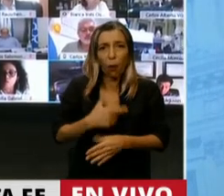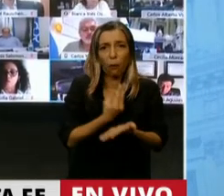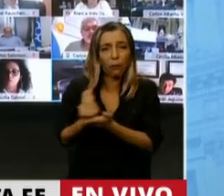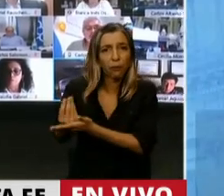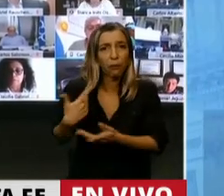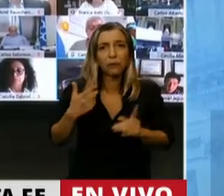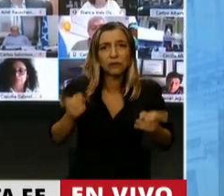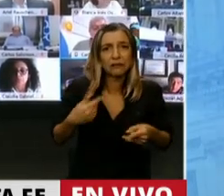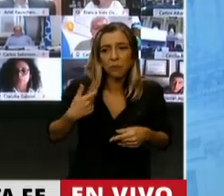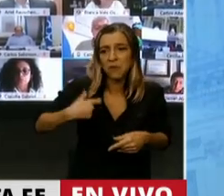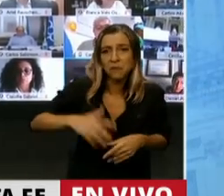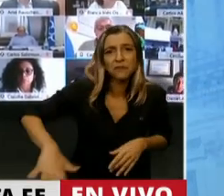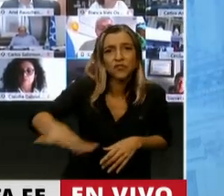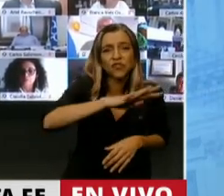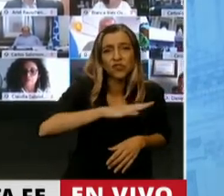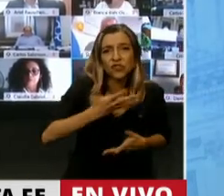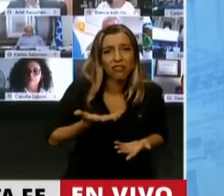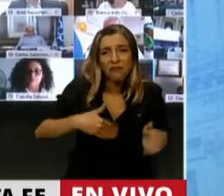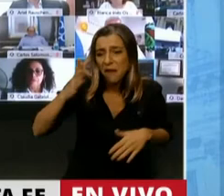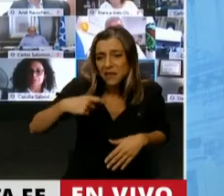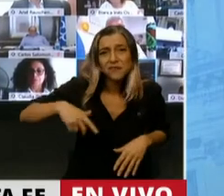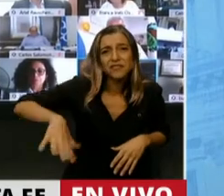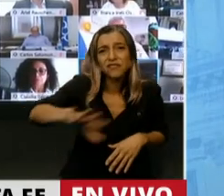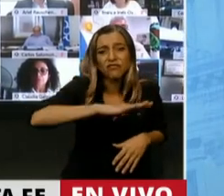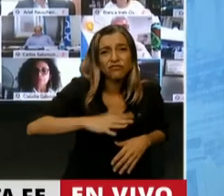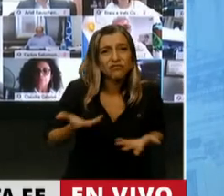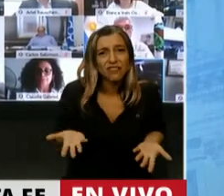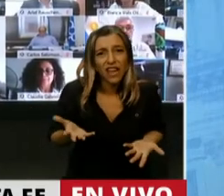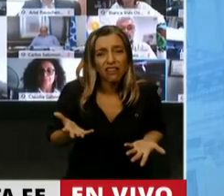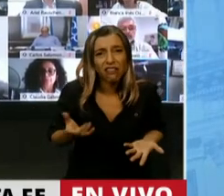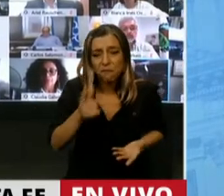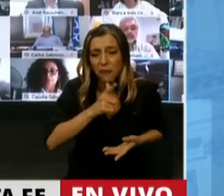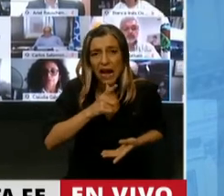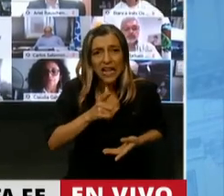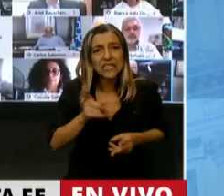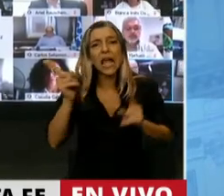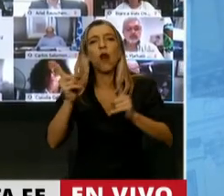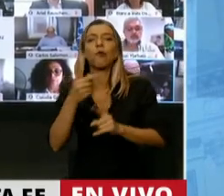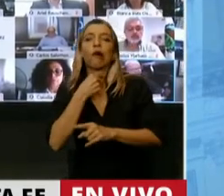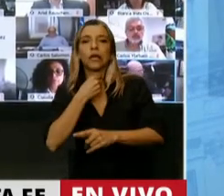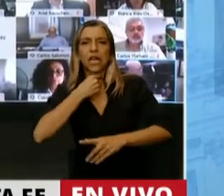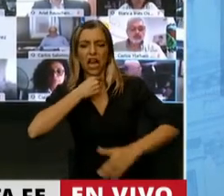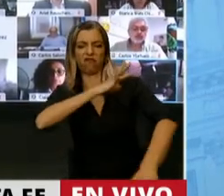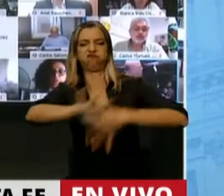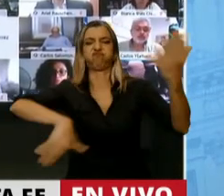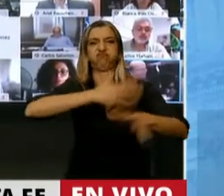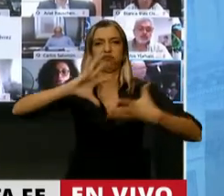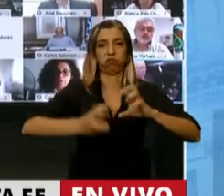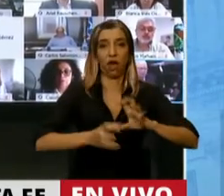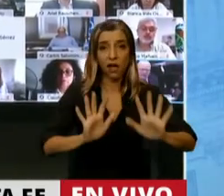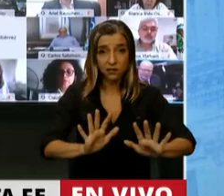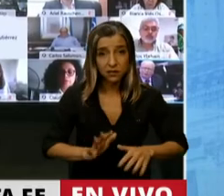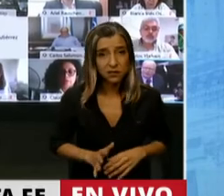para el pueblo argentino. Y apostemos no al caos como algunos quieren apostar, apostemos a la democracia.